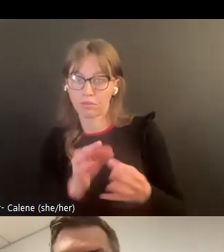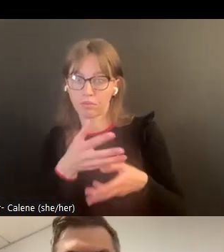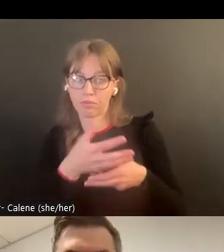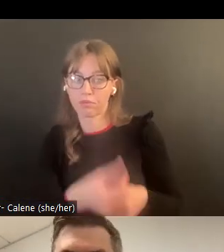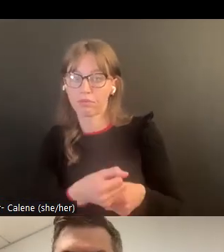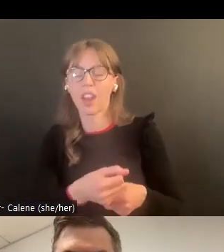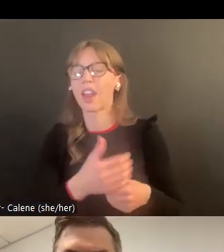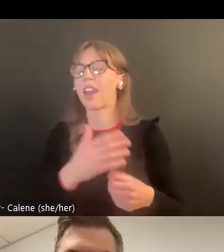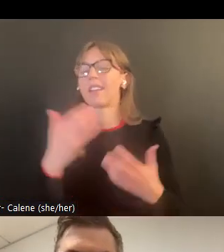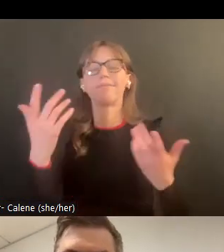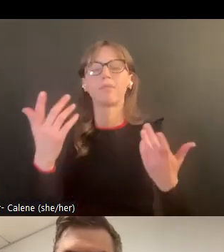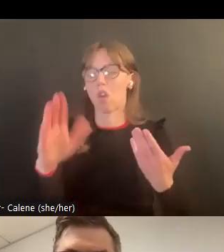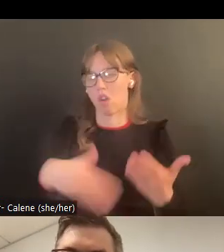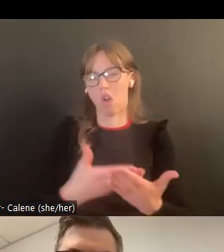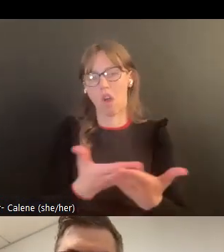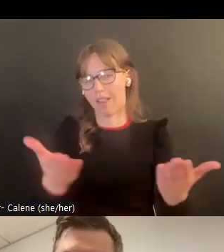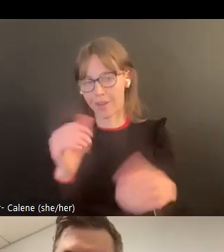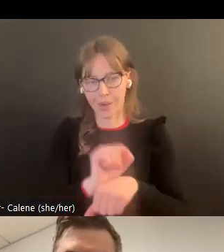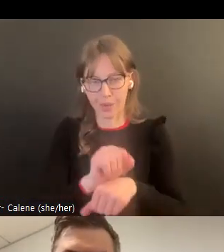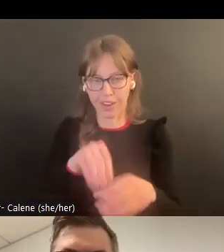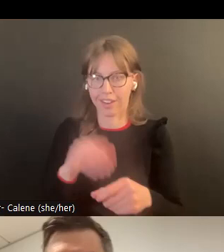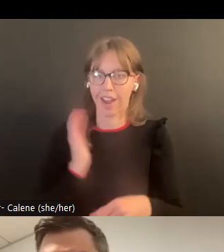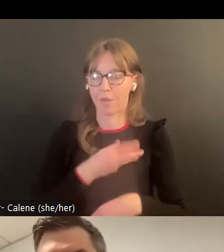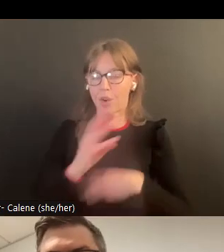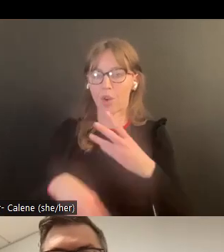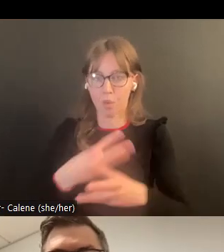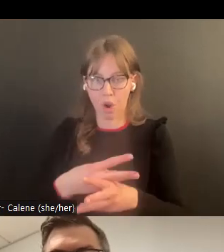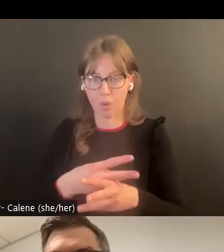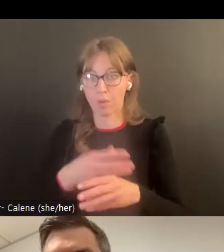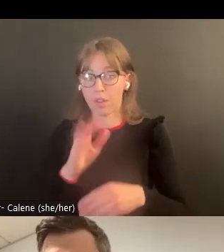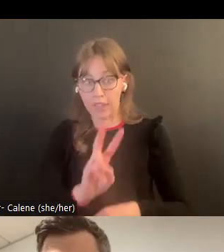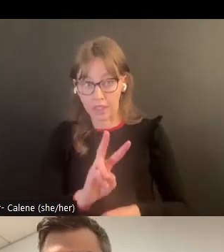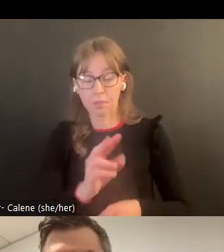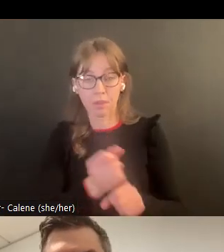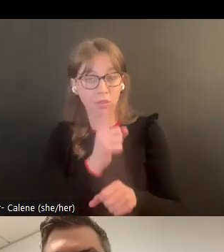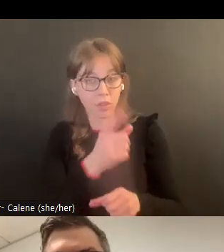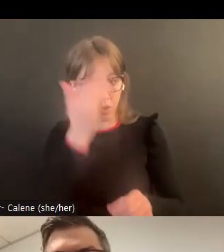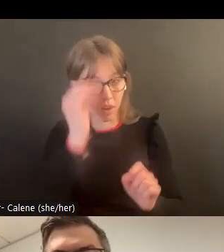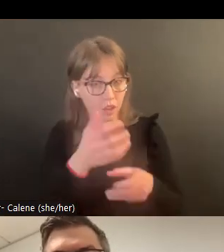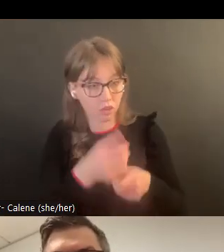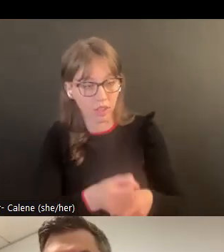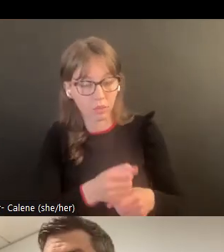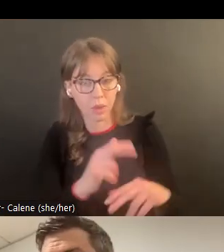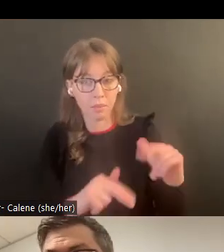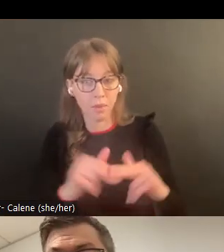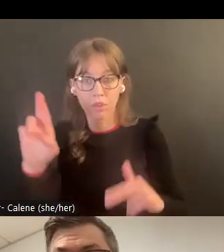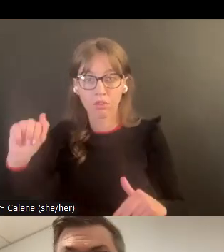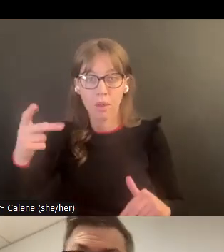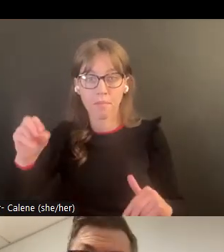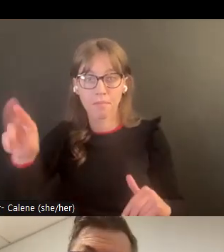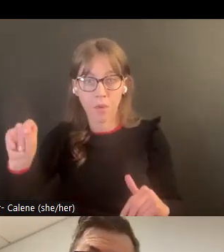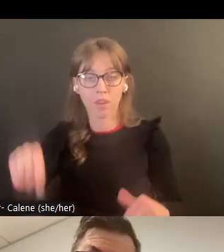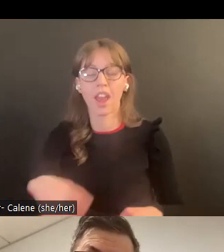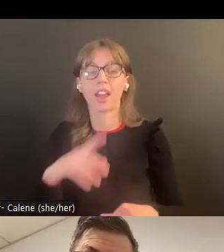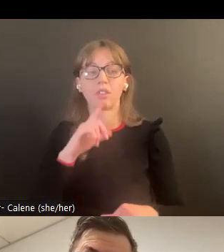la llamada Lab en sí que la víctima puede entonces ganar la confianza de la víctima,